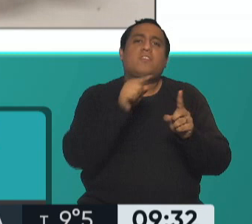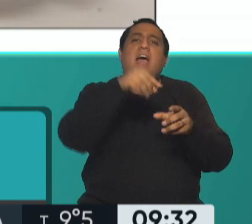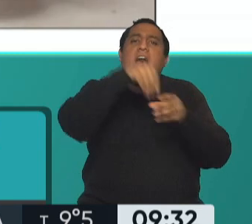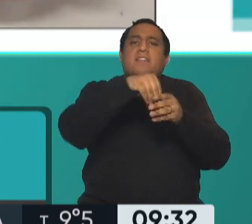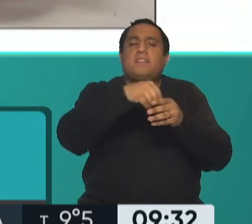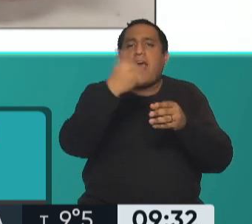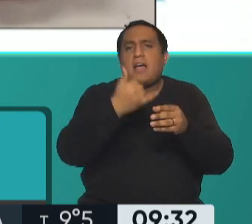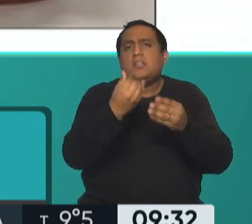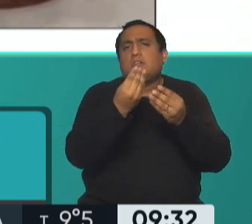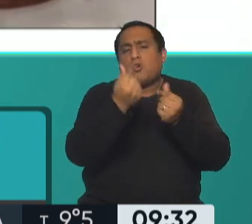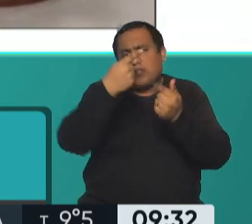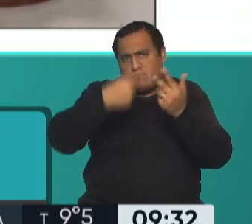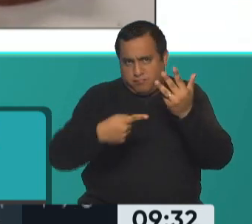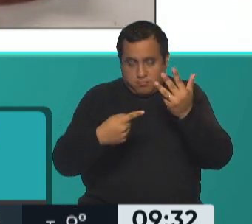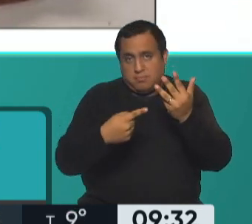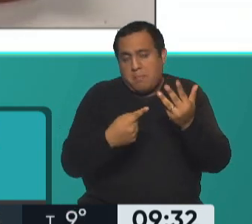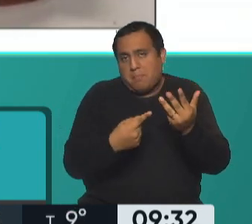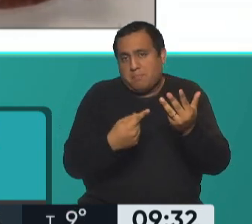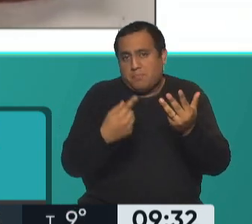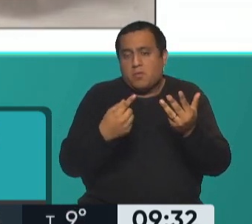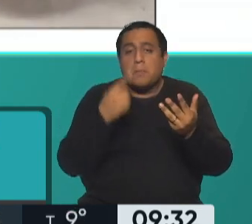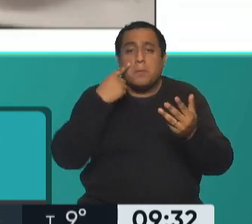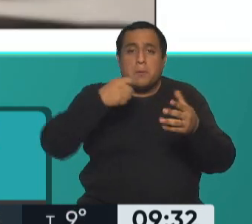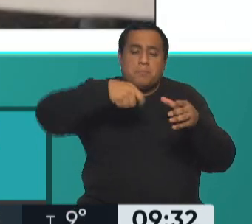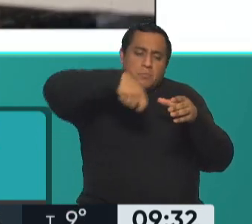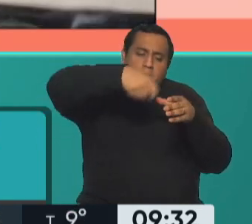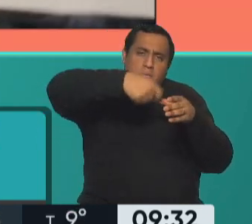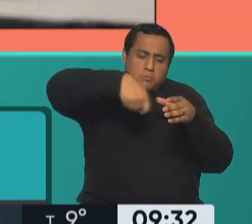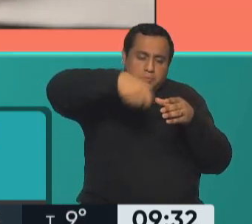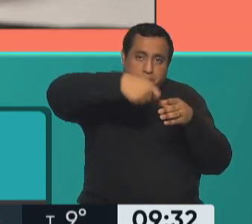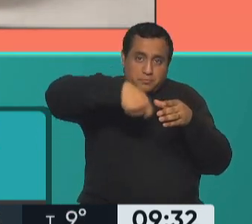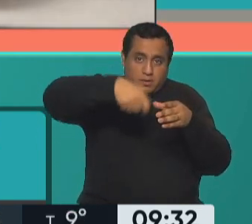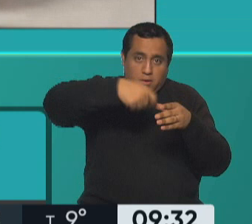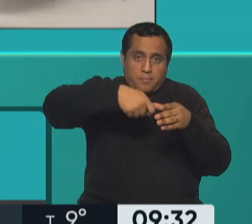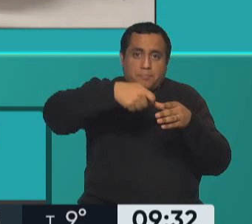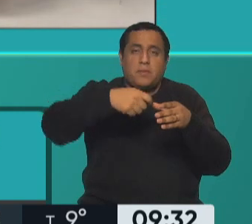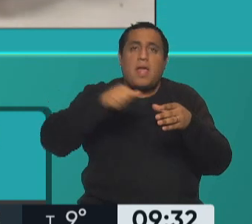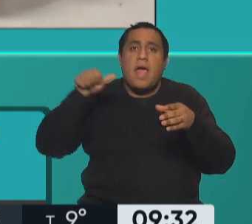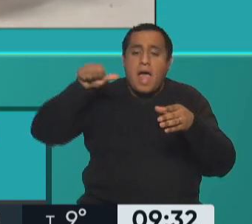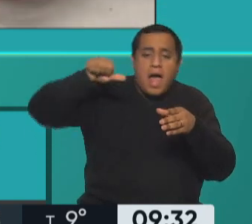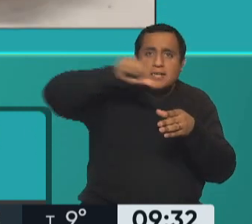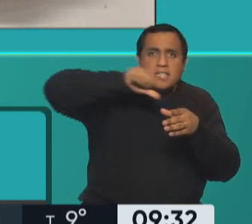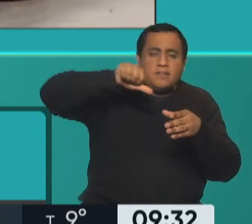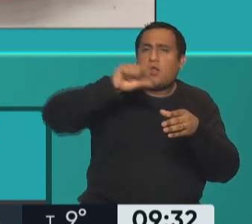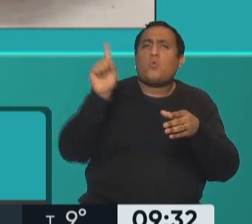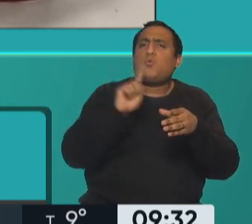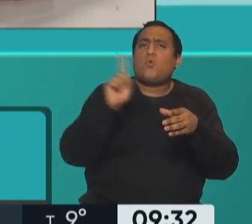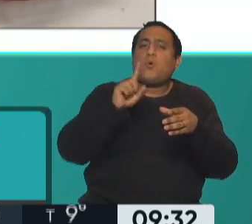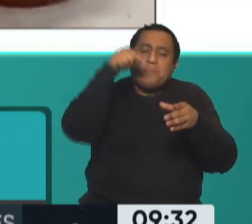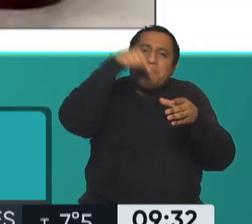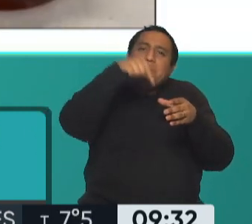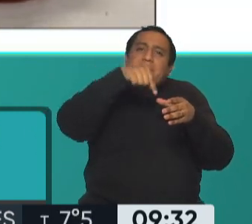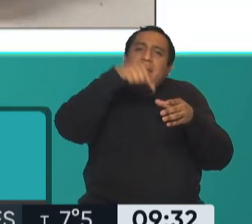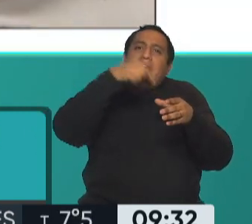tiene el chocolate. Fíjate, ahí yo lo estoy derritiendo rapidísimo, rapidito, no le agrego aceite porque ya tiene su propia